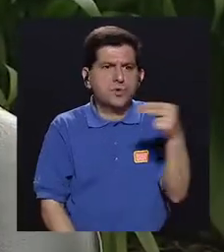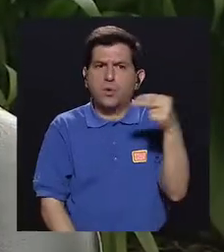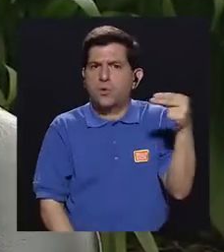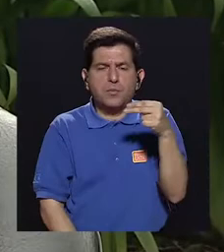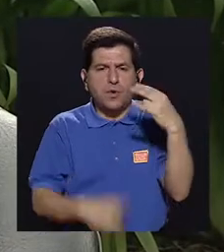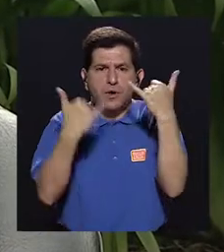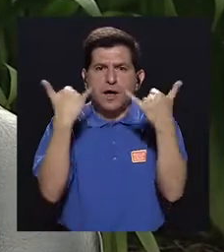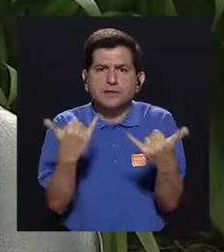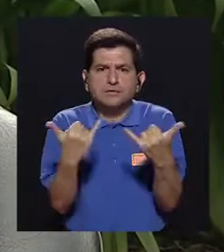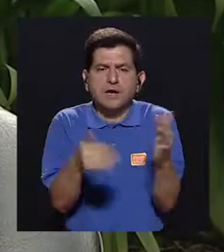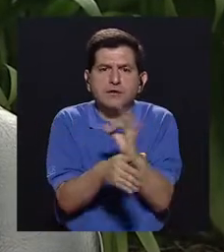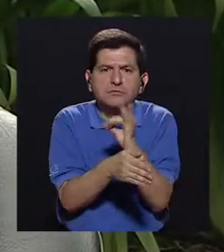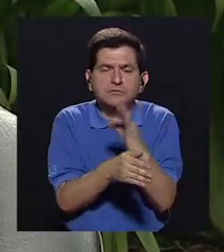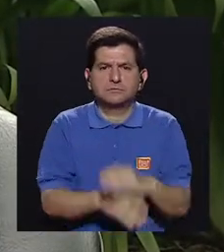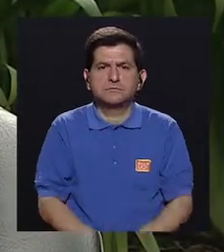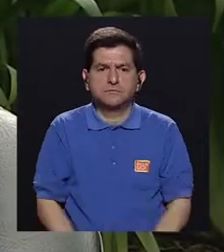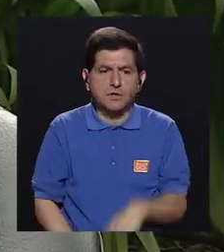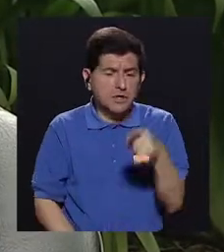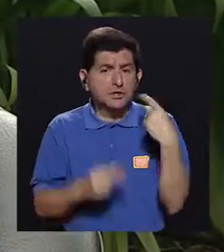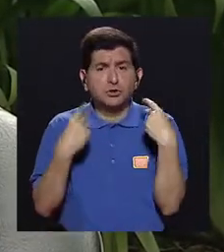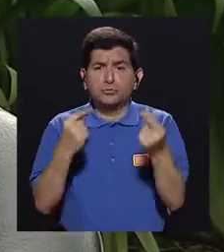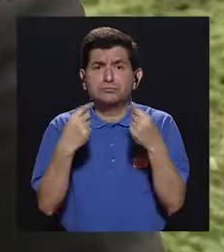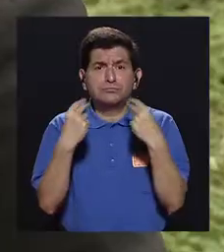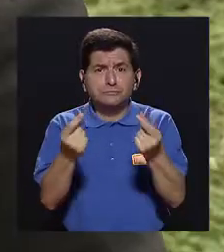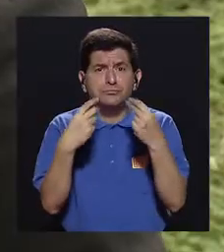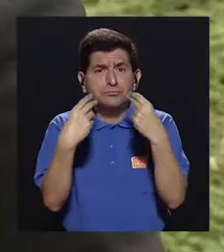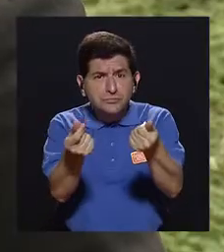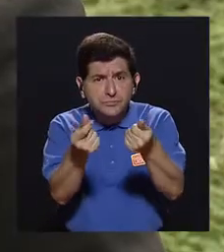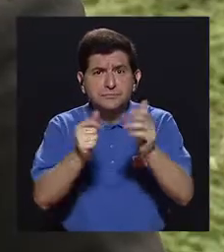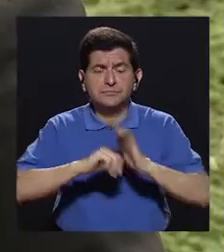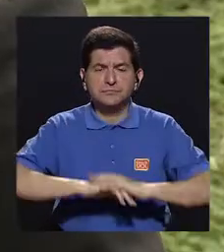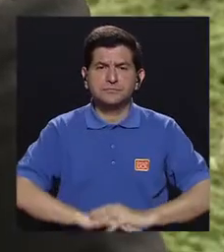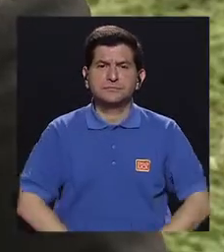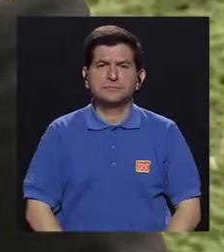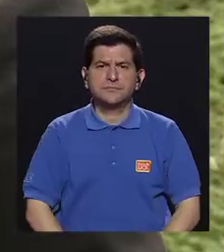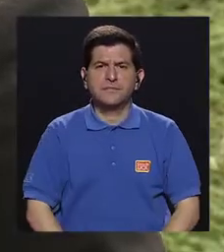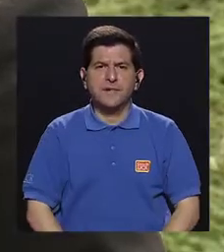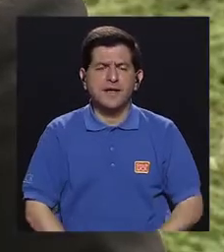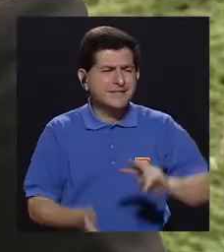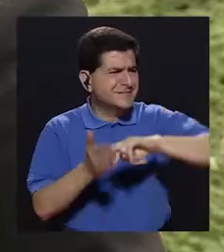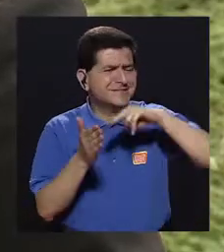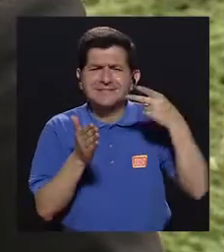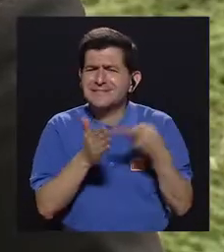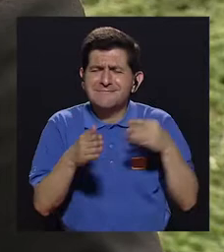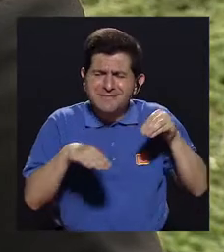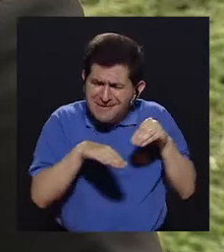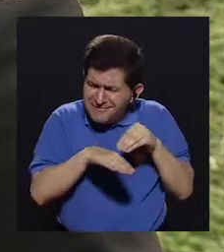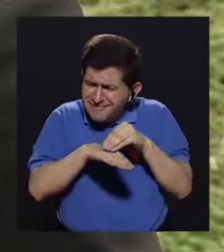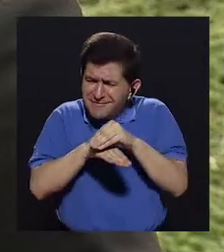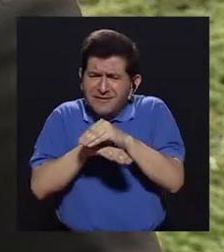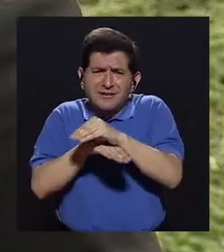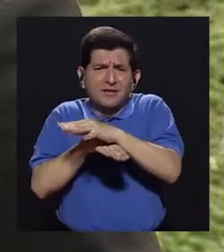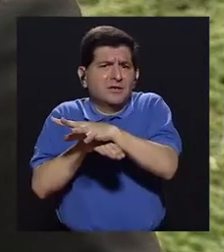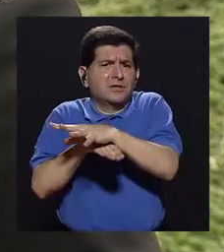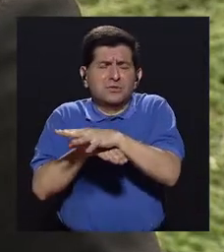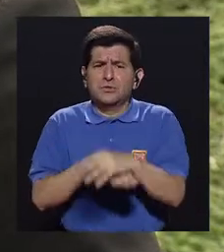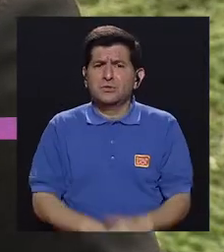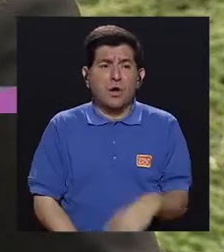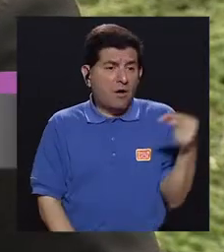Hormonalmente, este, se hace más rápido, ¿verdad? Y les provoca consecuencias